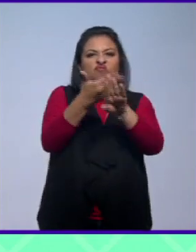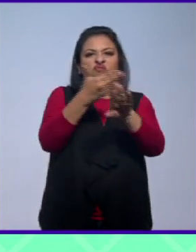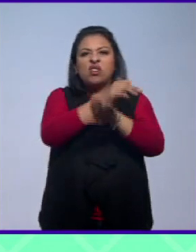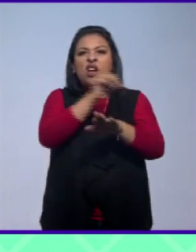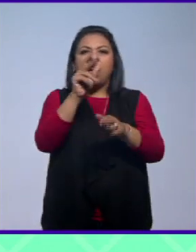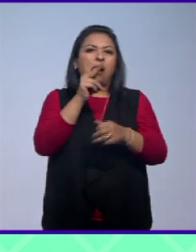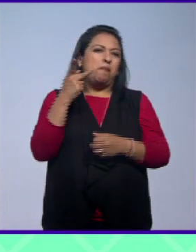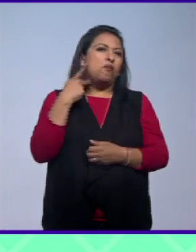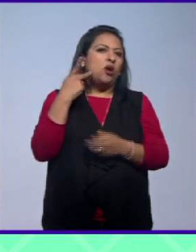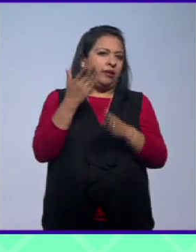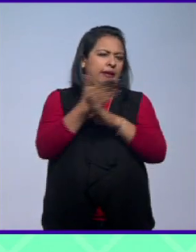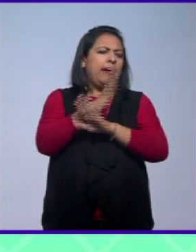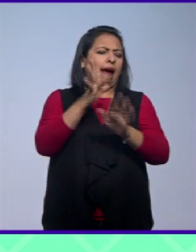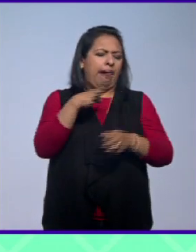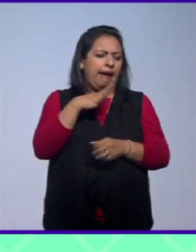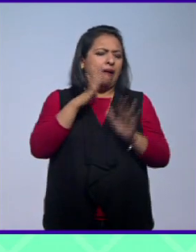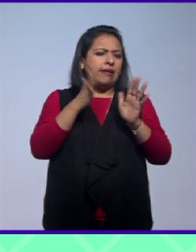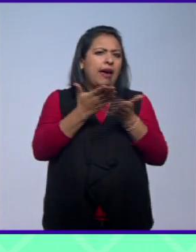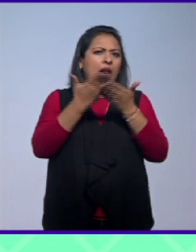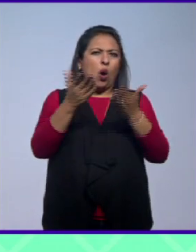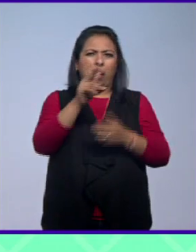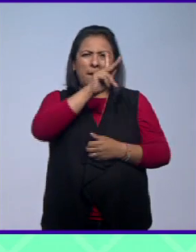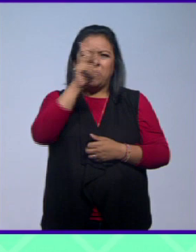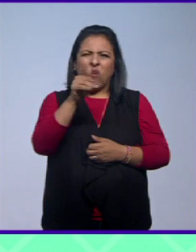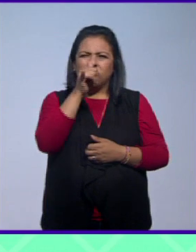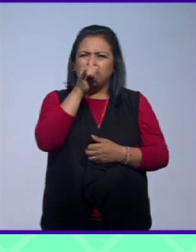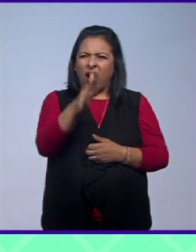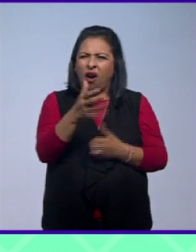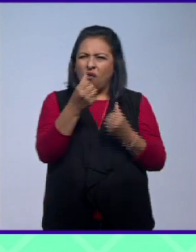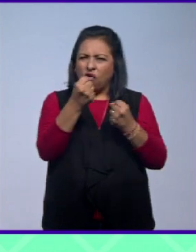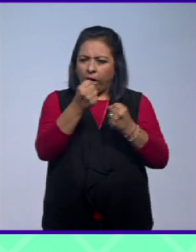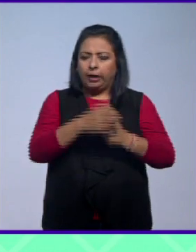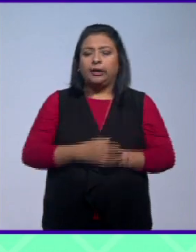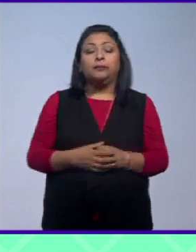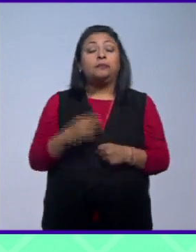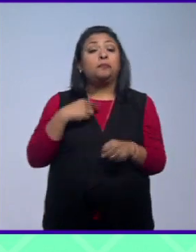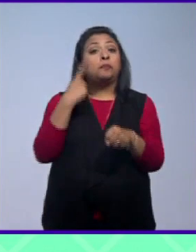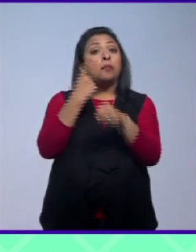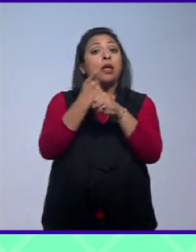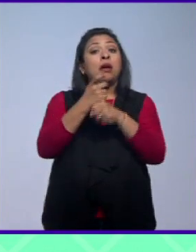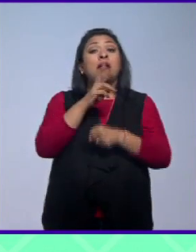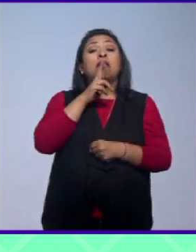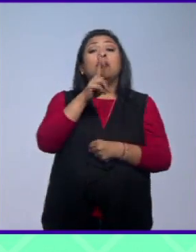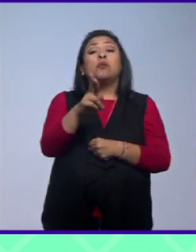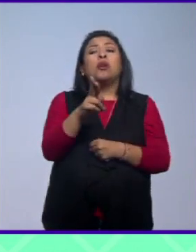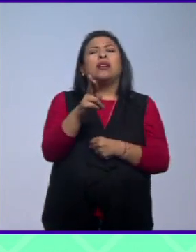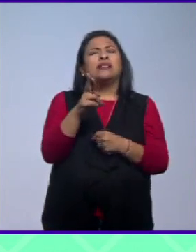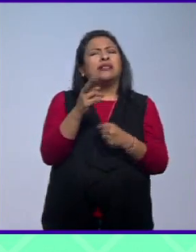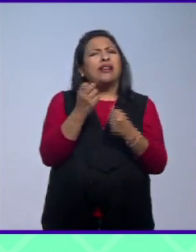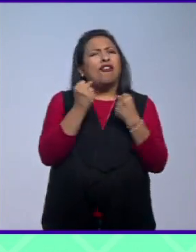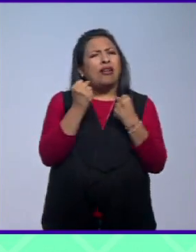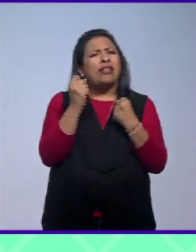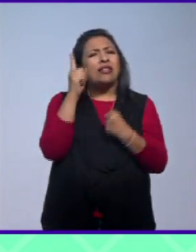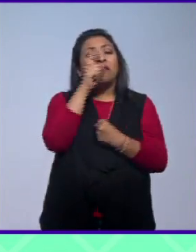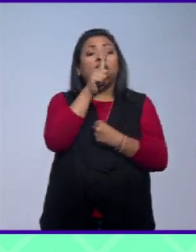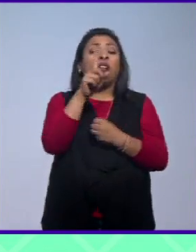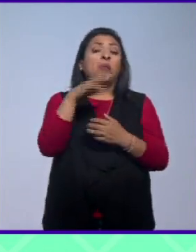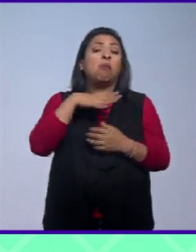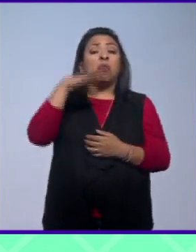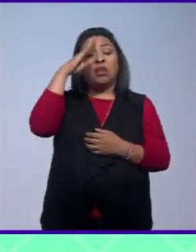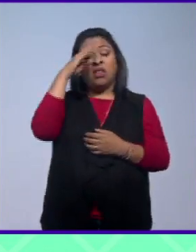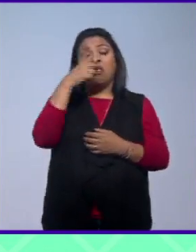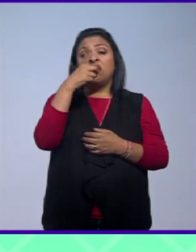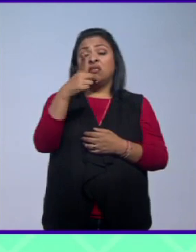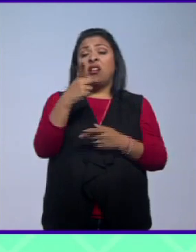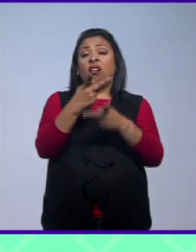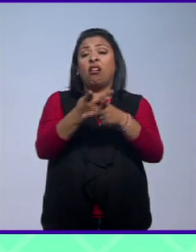política ya existente primero que nada porque su respuesta es muy fuerte desde una lógica de lo que ellos llaman tolerancia